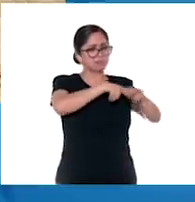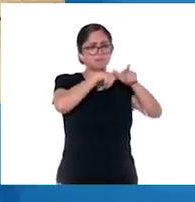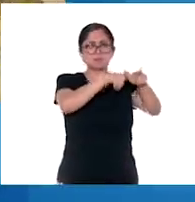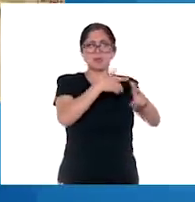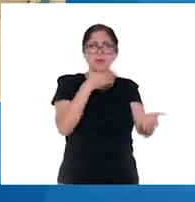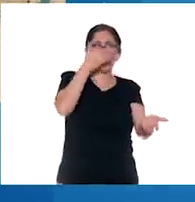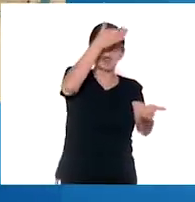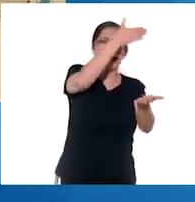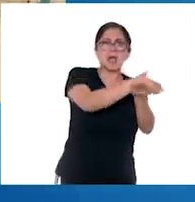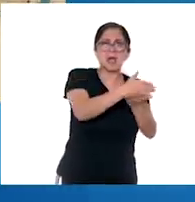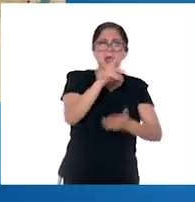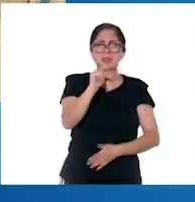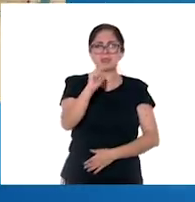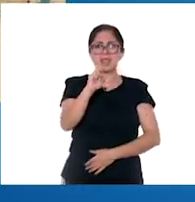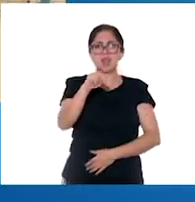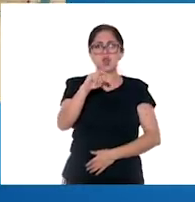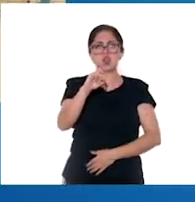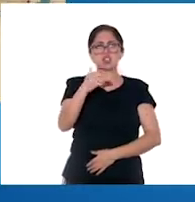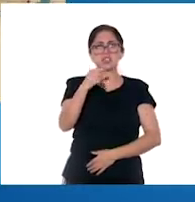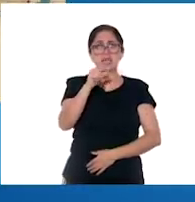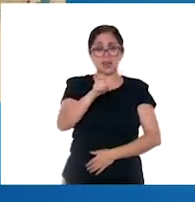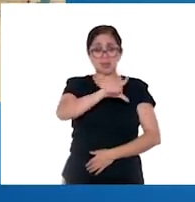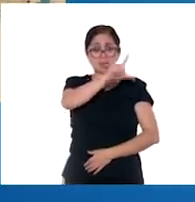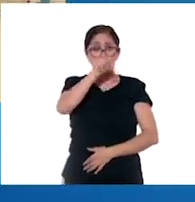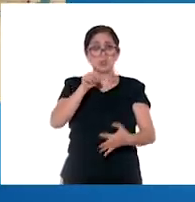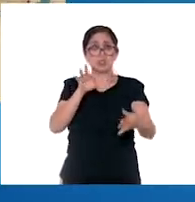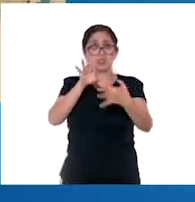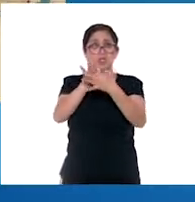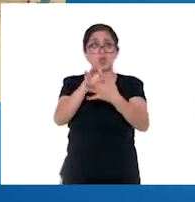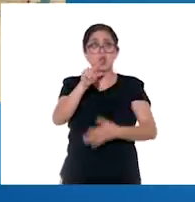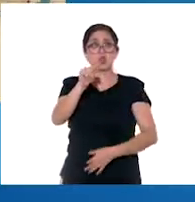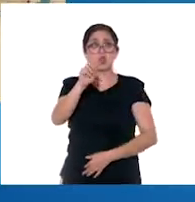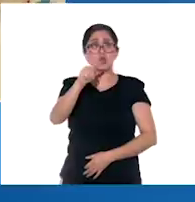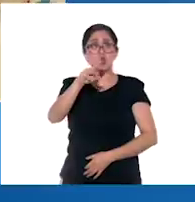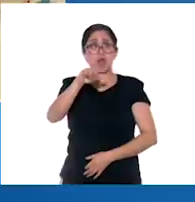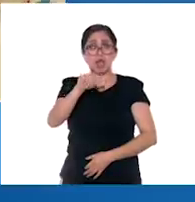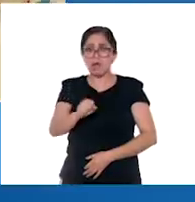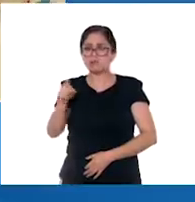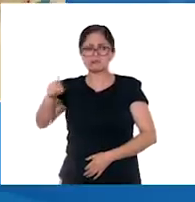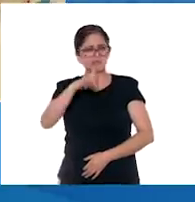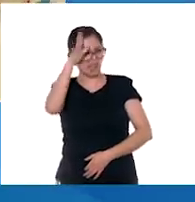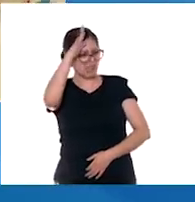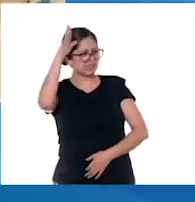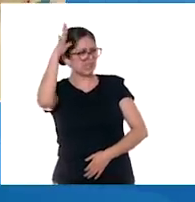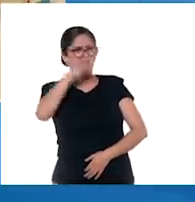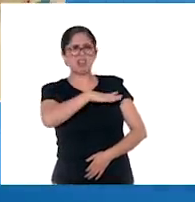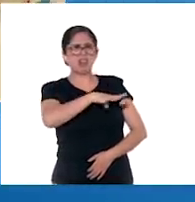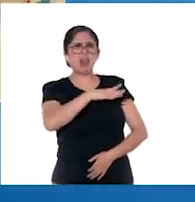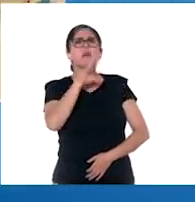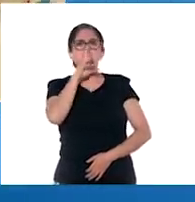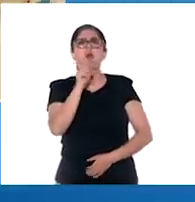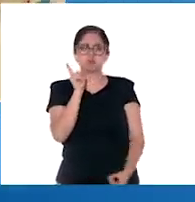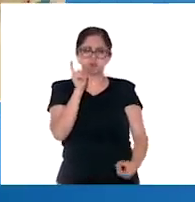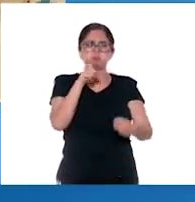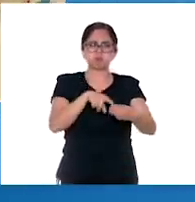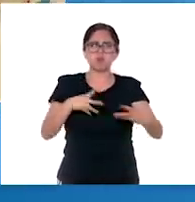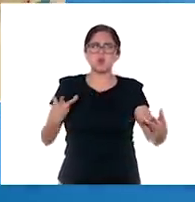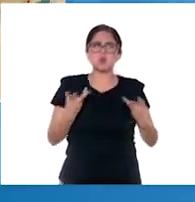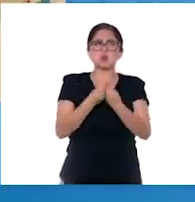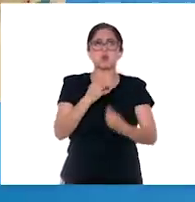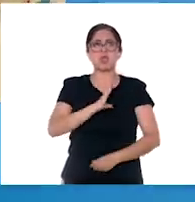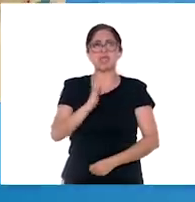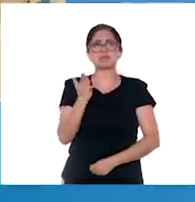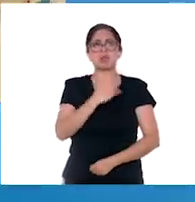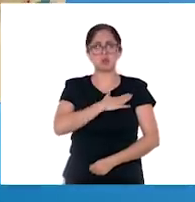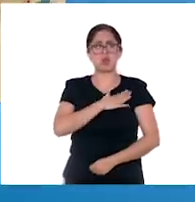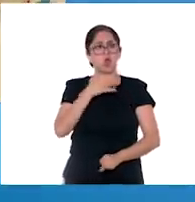Tenochtitlán. En el trayecto, se aliaron con los otanacas, quienes hartos de los tributos que pagaban a los aztecas, aceptaron unirse a los españoles inmediatamente.